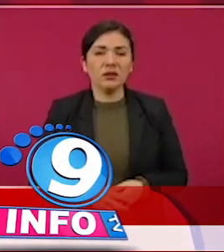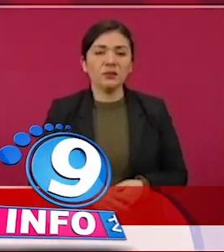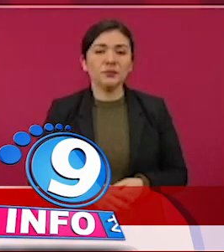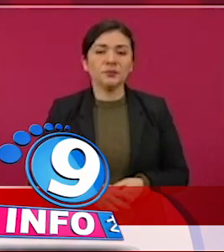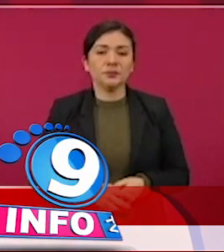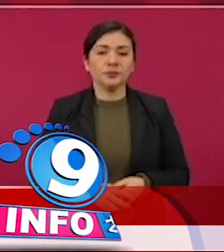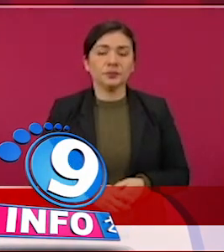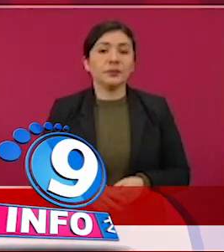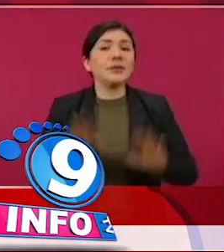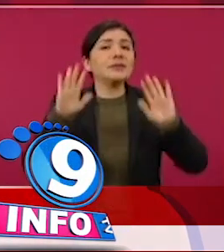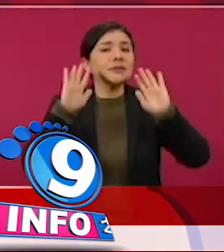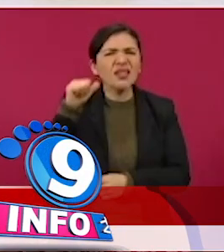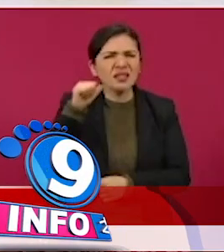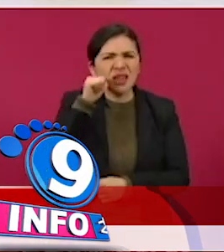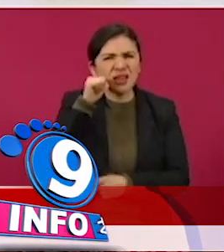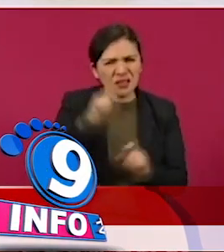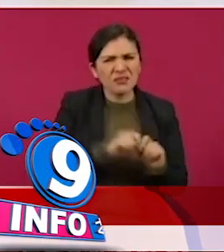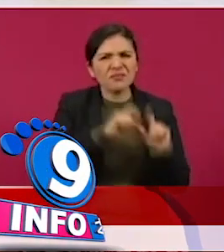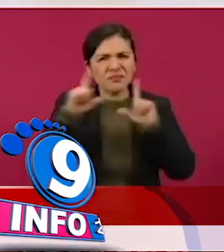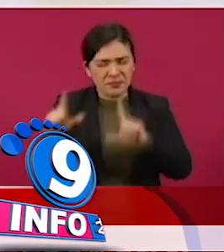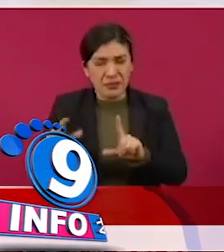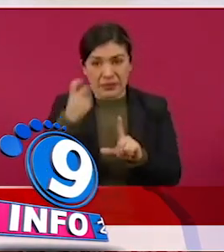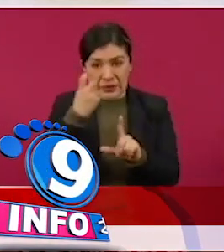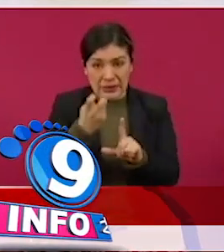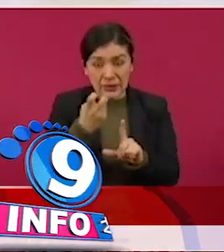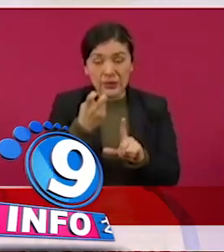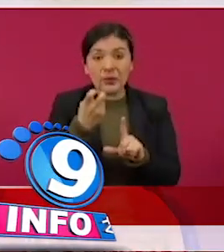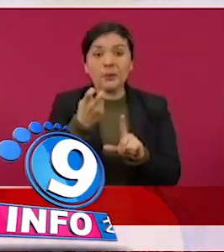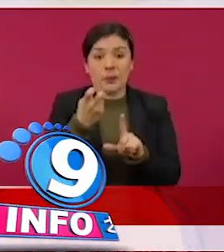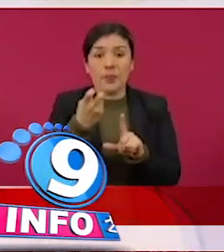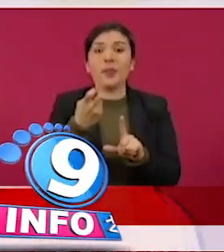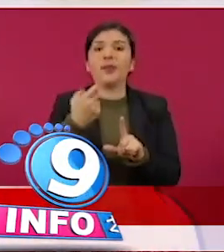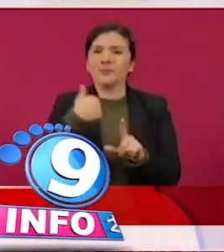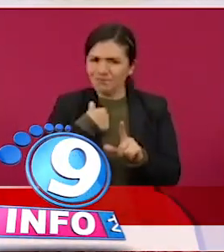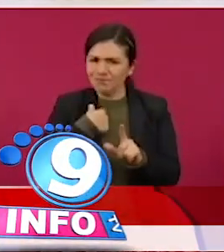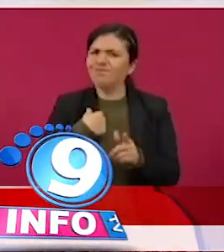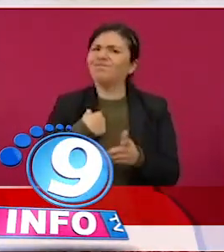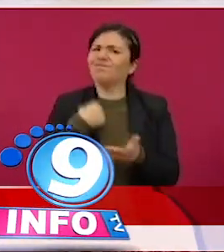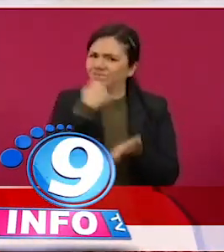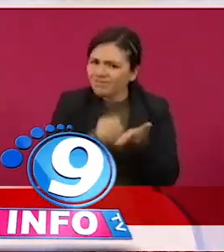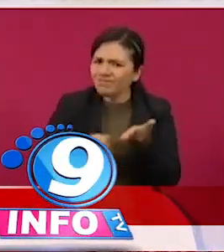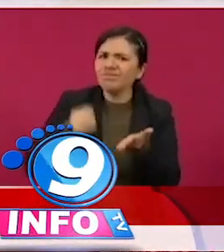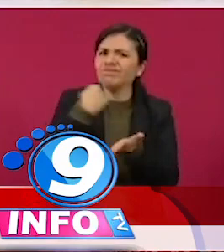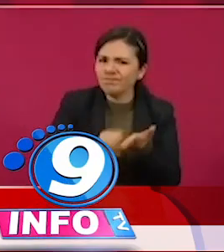Esto está aprobado, porque vamos a insistir en eso.